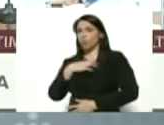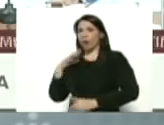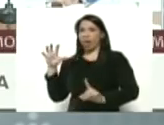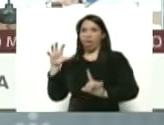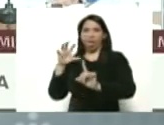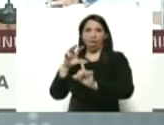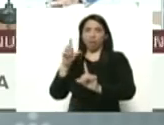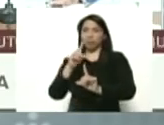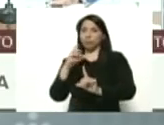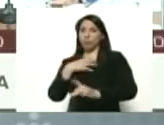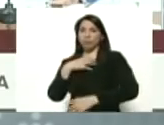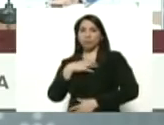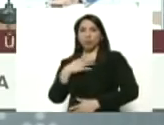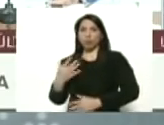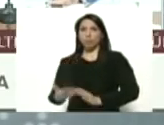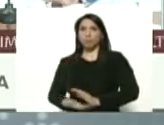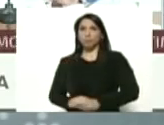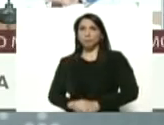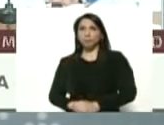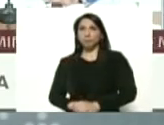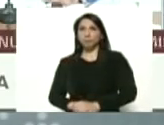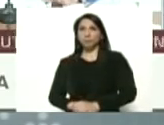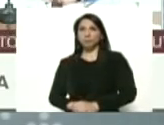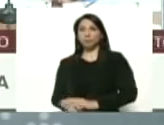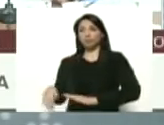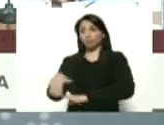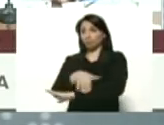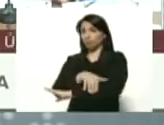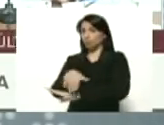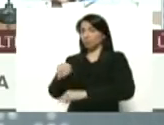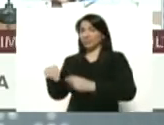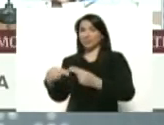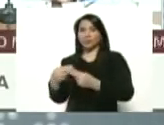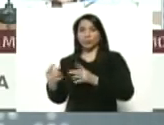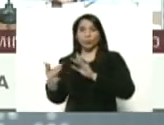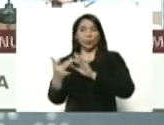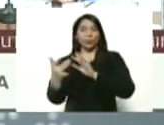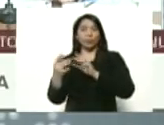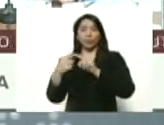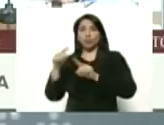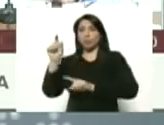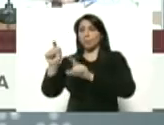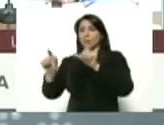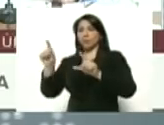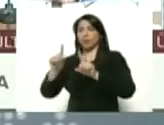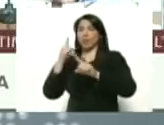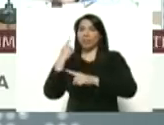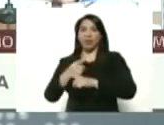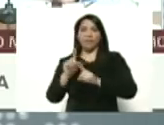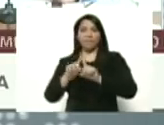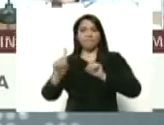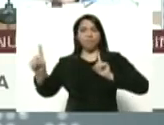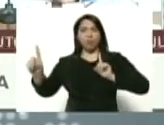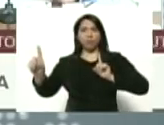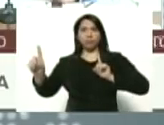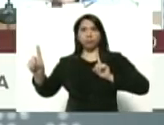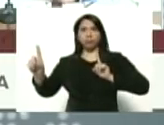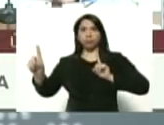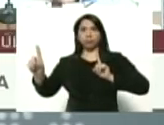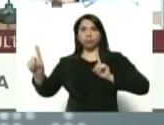supermercados, en abastos, en la calle, de ningún tipo de aglomeración, y que